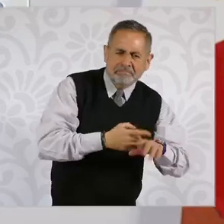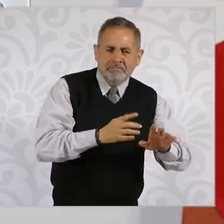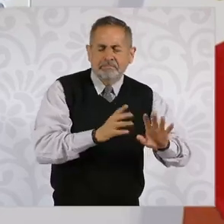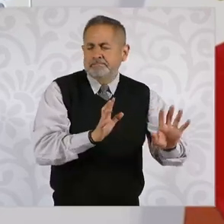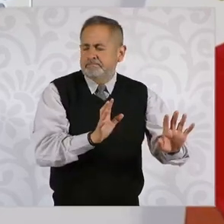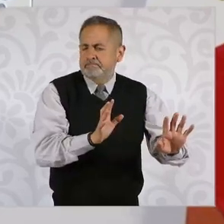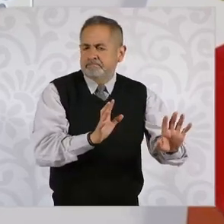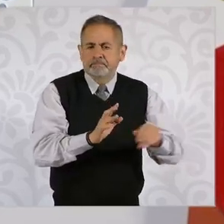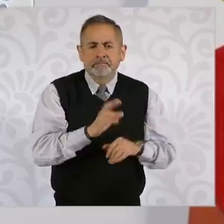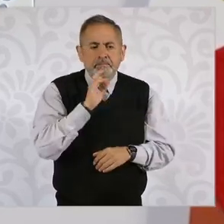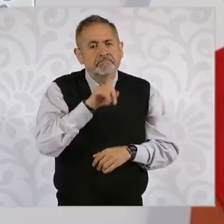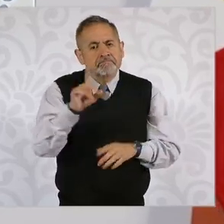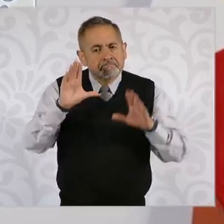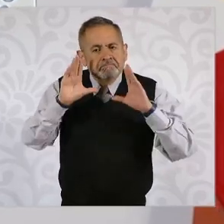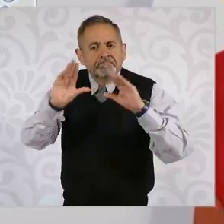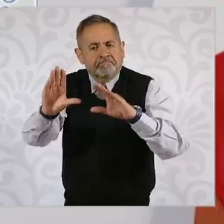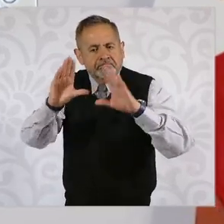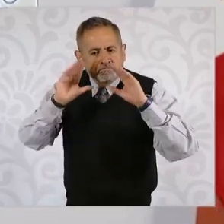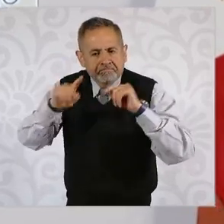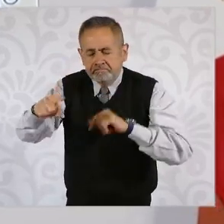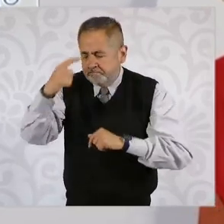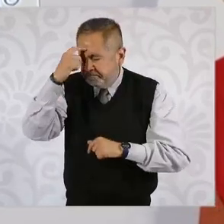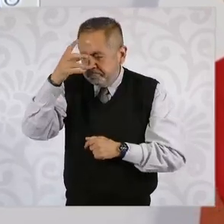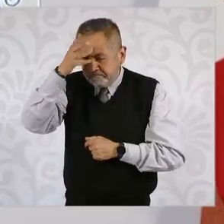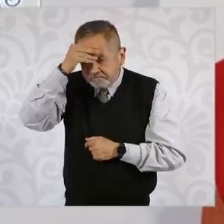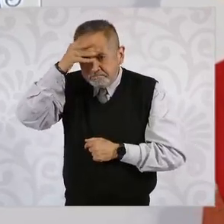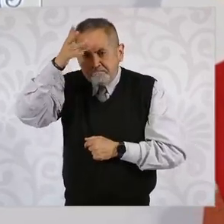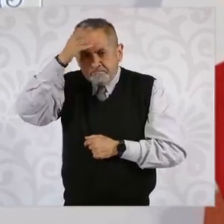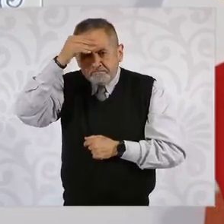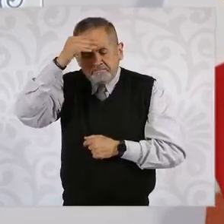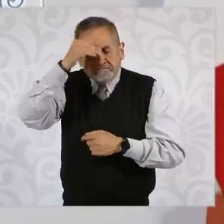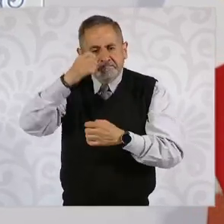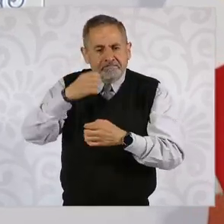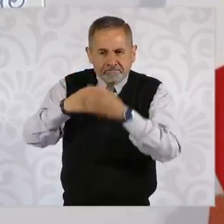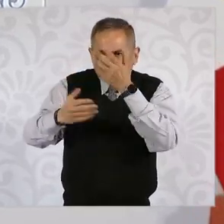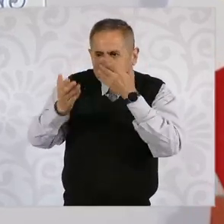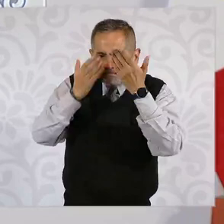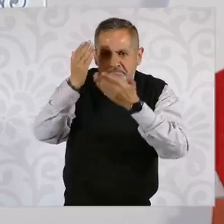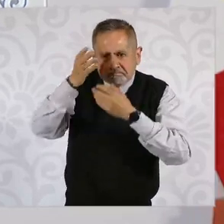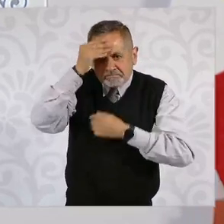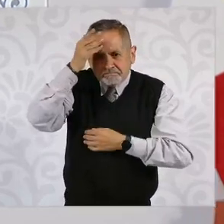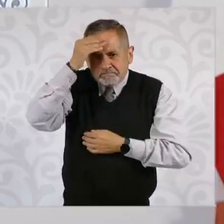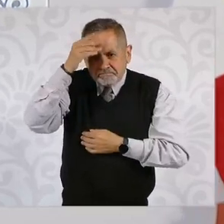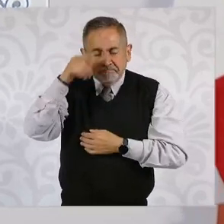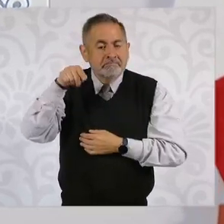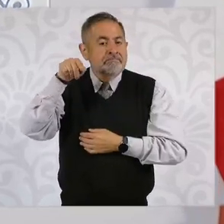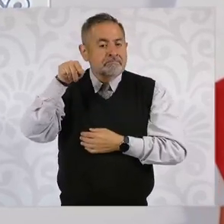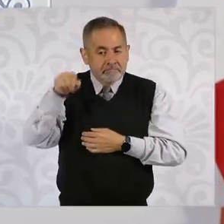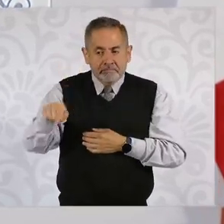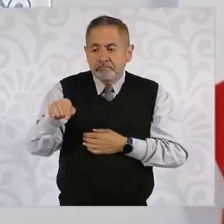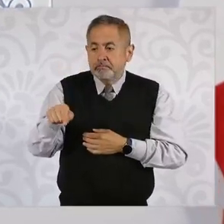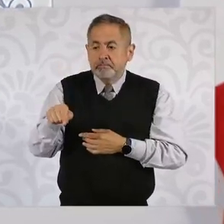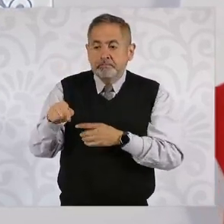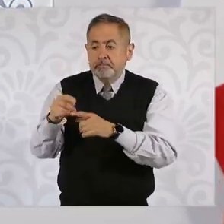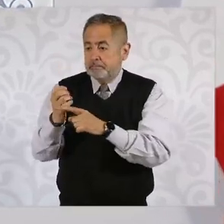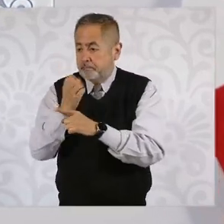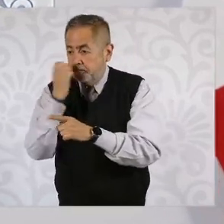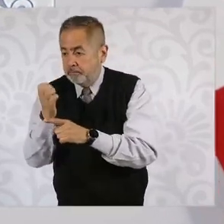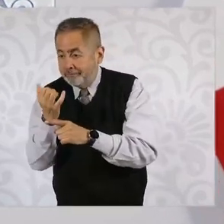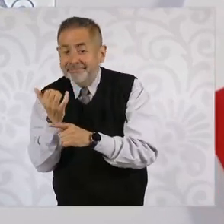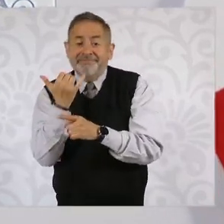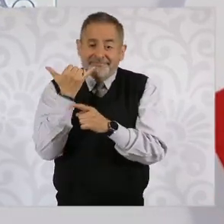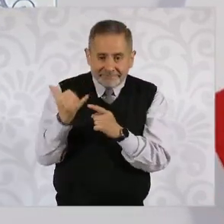importante es que haya la educación para que sea en la escuela y en el hogar, por eso los lunes son de